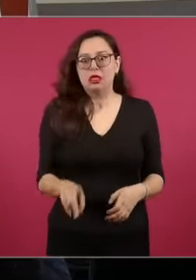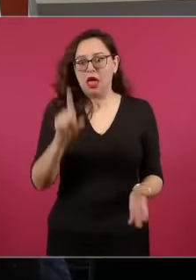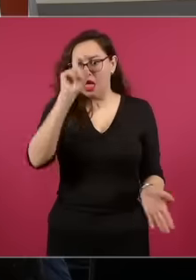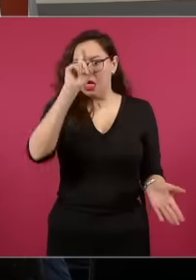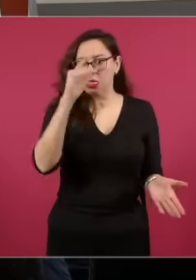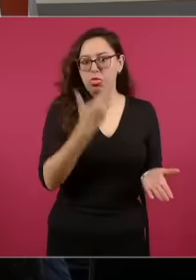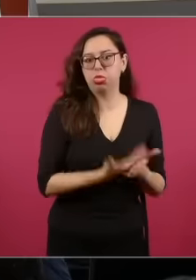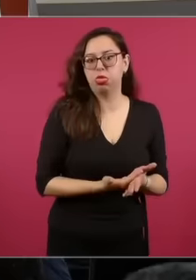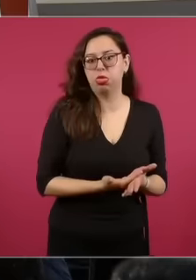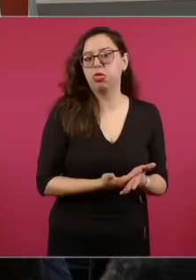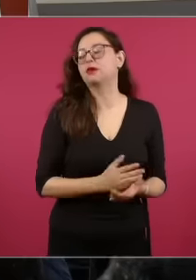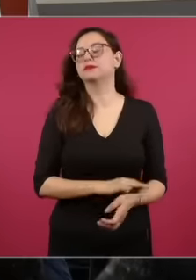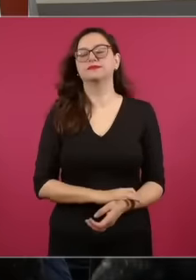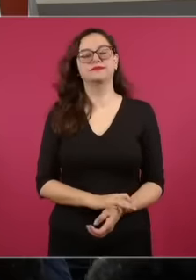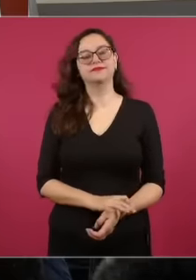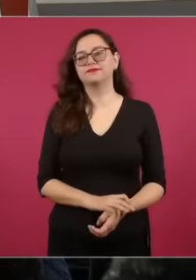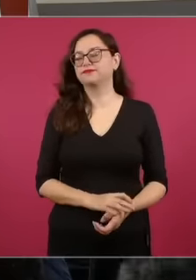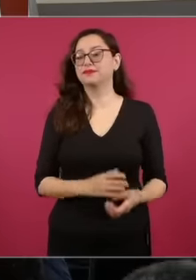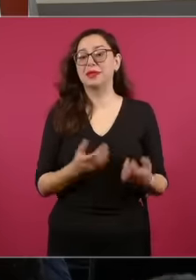es pura falsedad